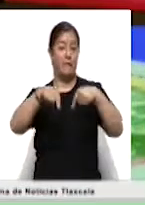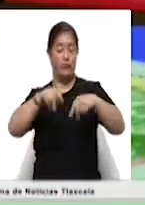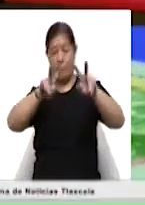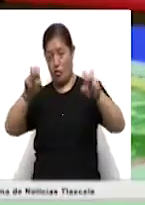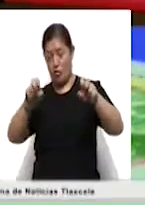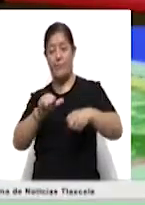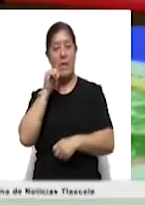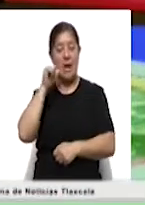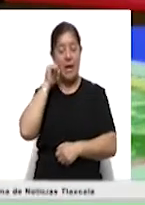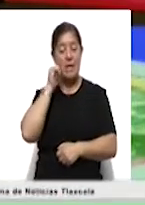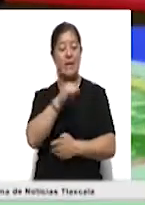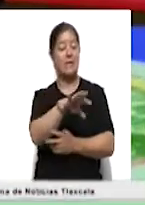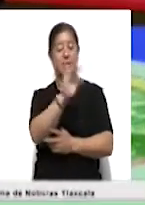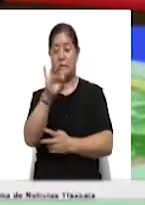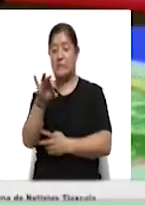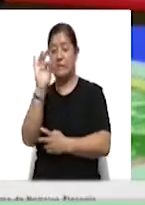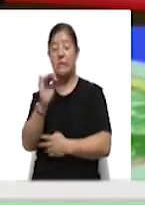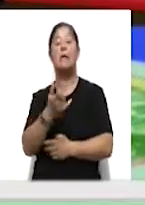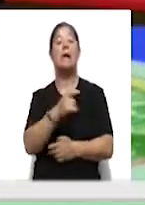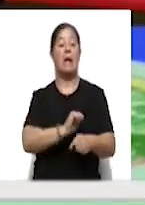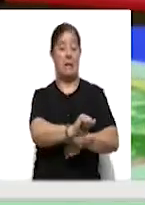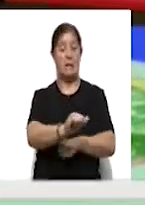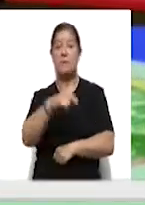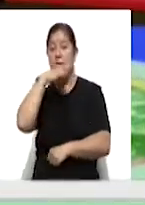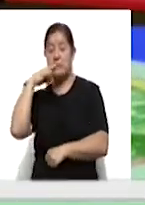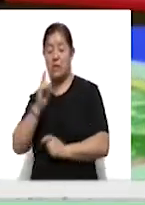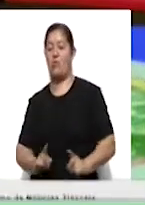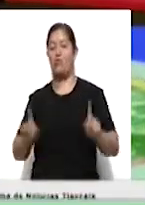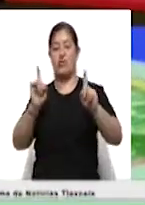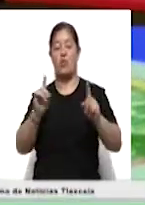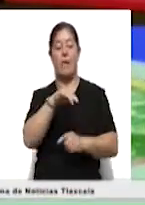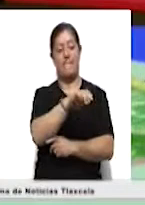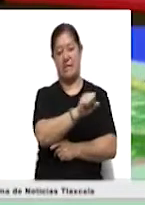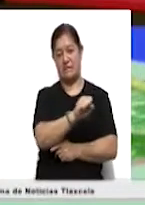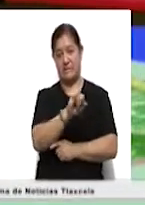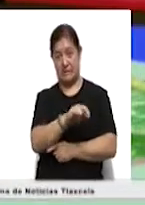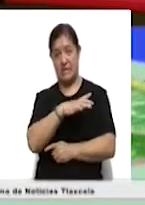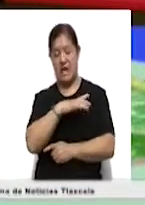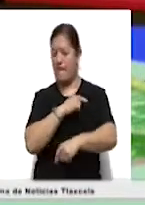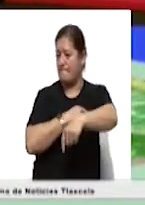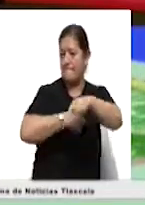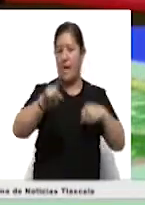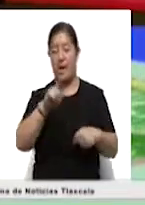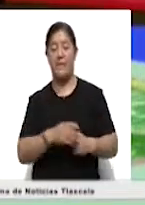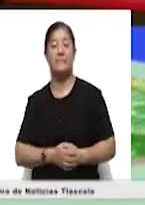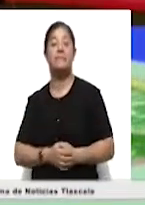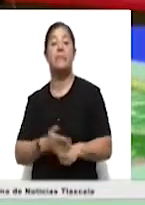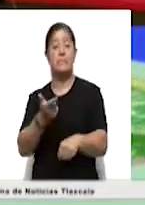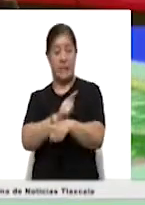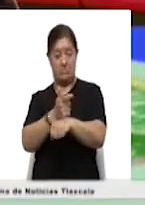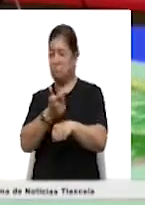bueno, la selección de Argentina y Chile empataron uno por uno. Lionel Messi fue protagonista al notar un tanto y con esto, bueno, el